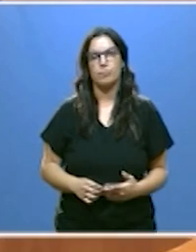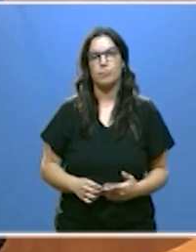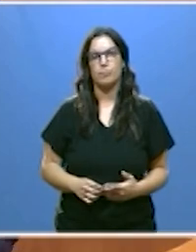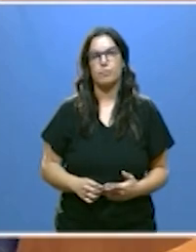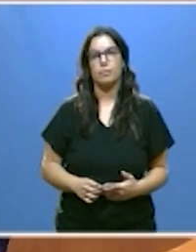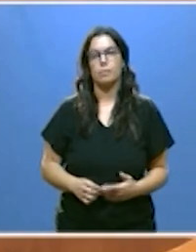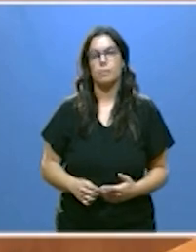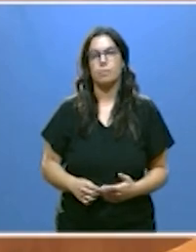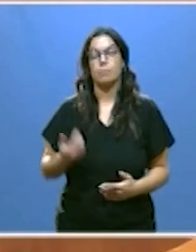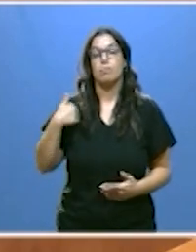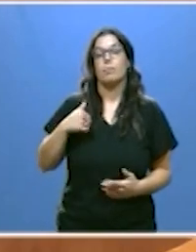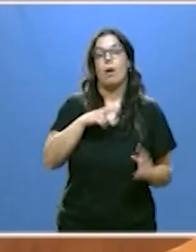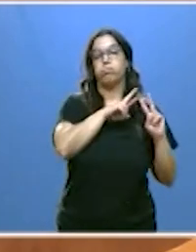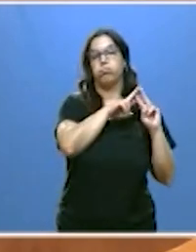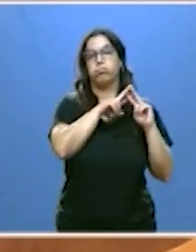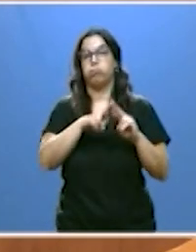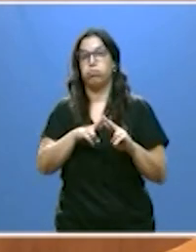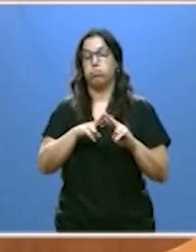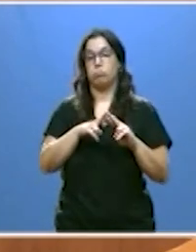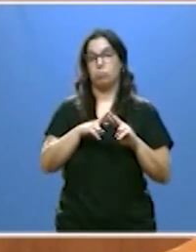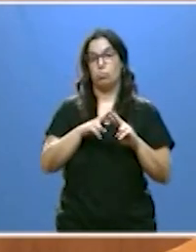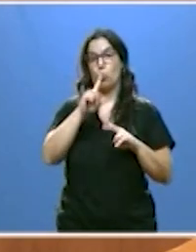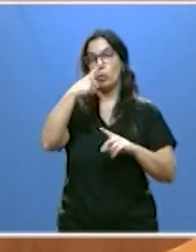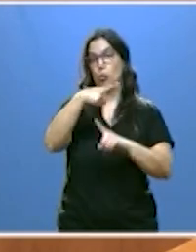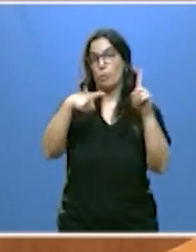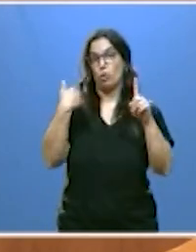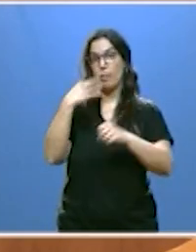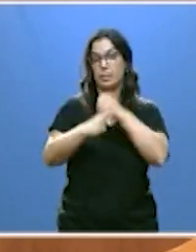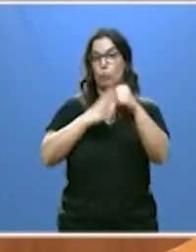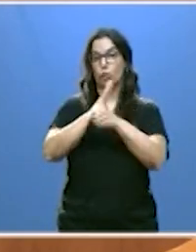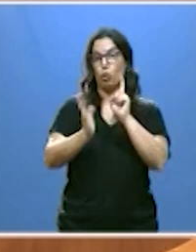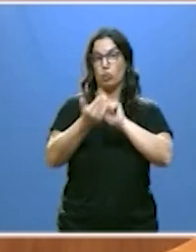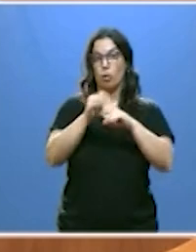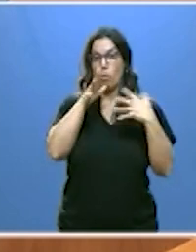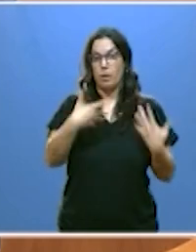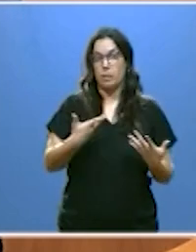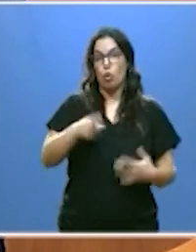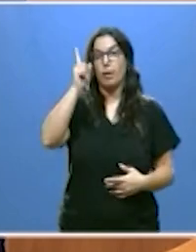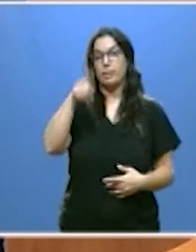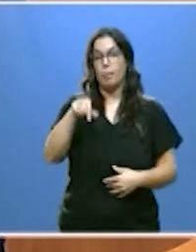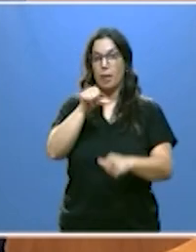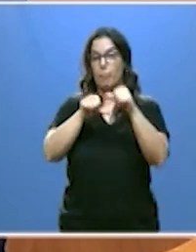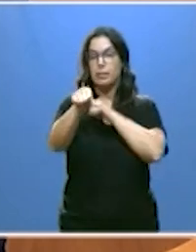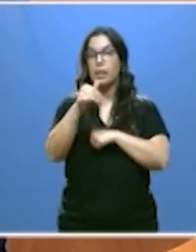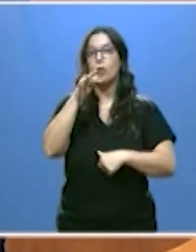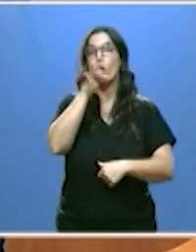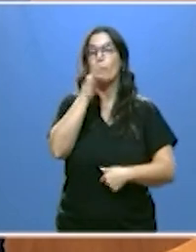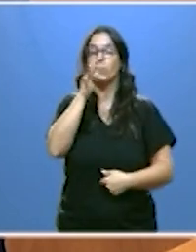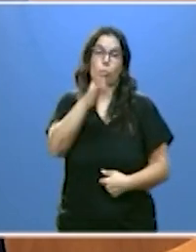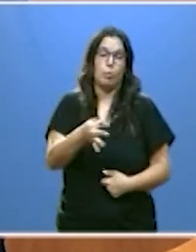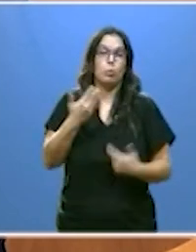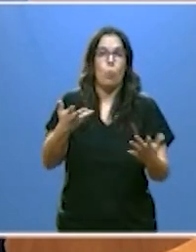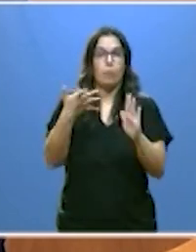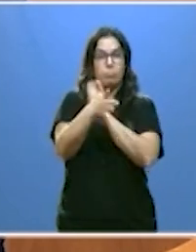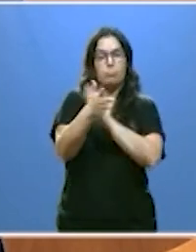tras examinar todo lo que hemos conseguido en este primer año y medio de legislatura y tras fijar los compromisos de futuro solo puedo decir que me siento